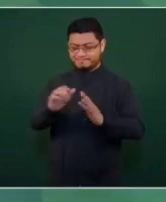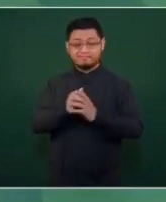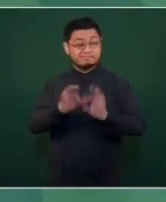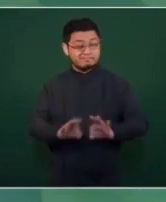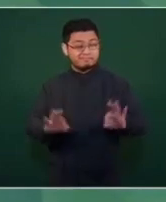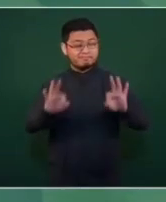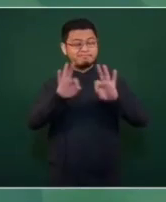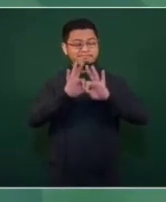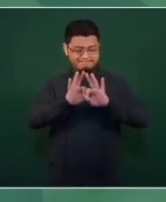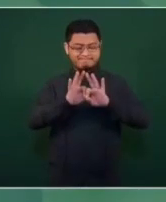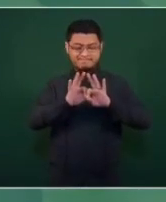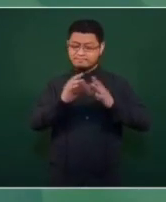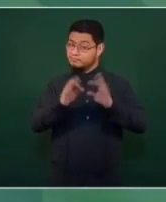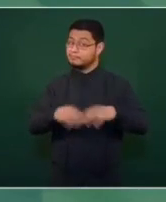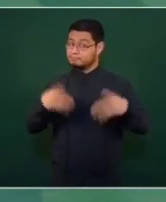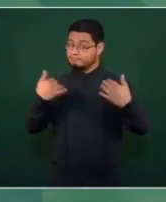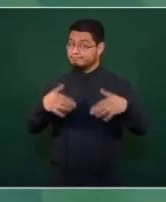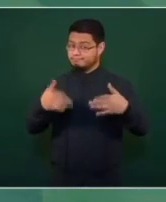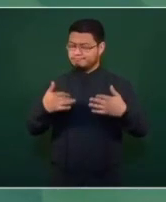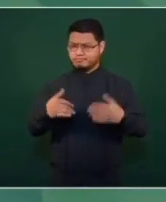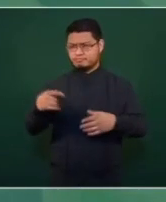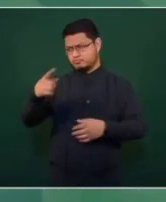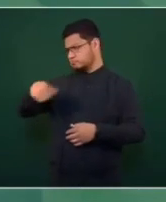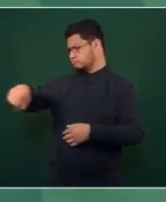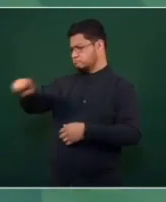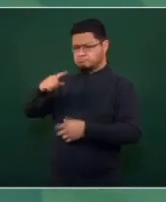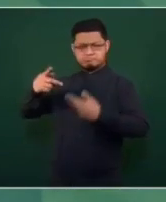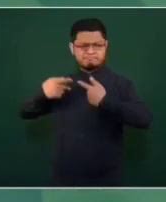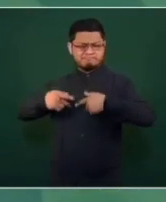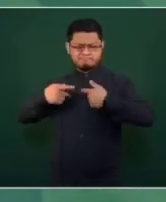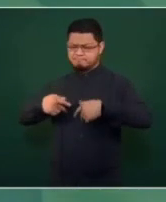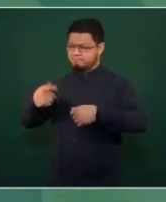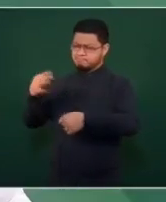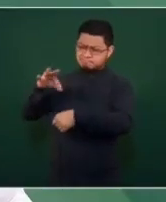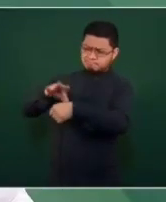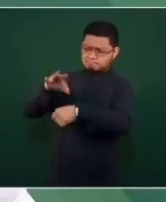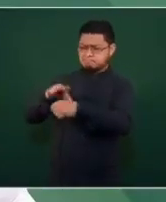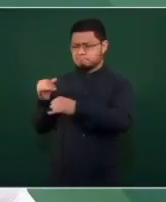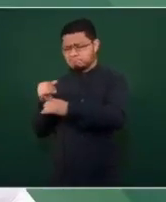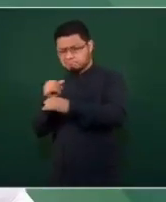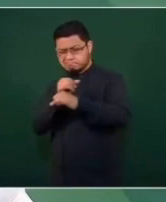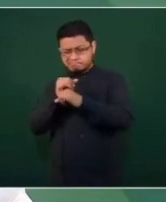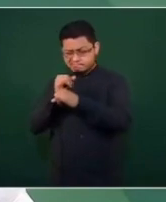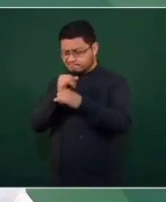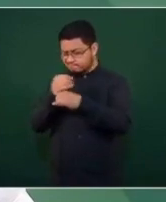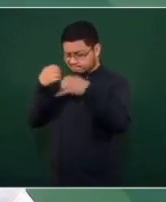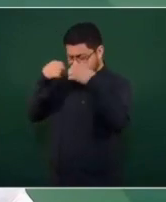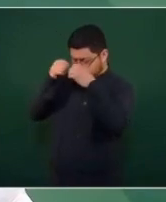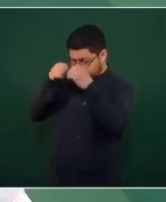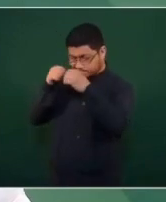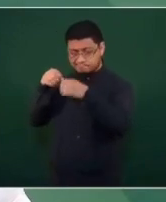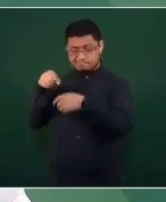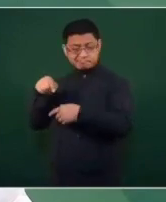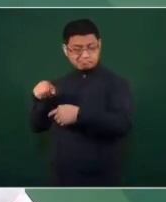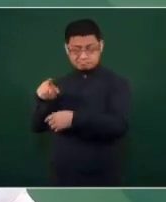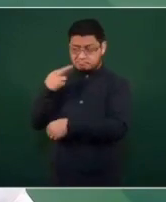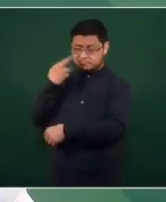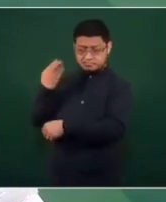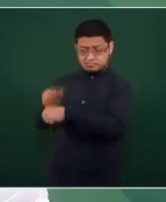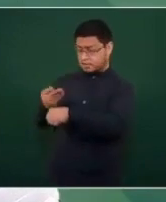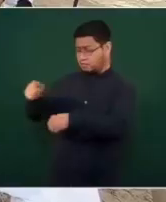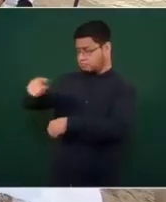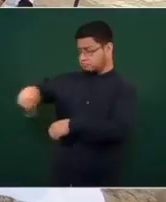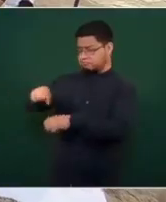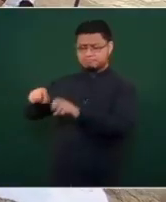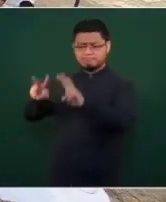que sostienen los médicos, científicos, los responsables de toda